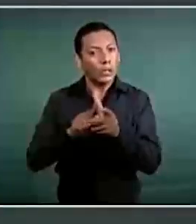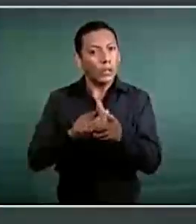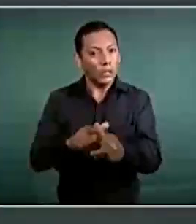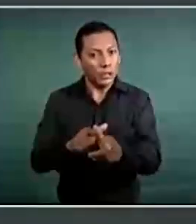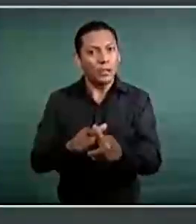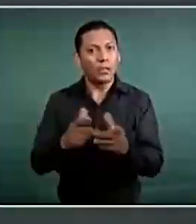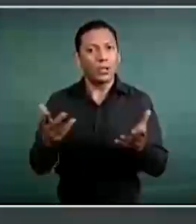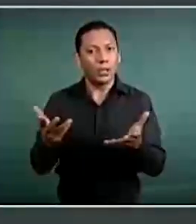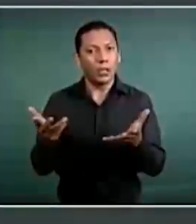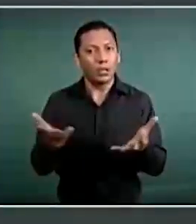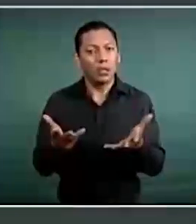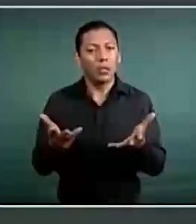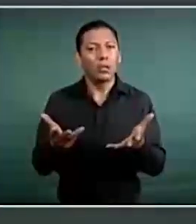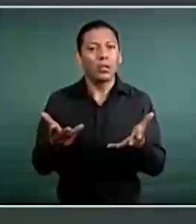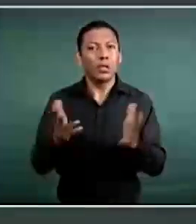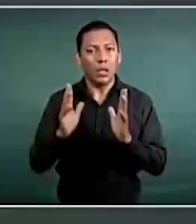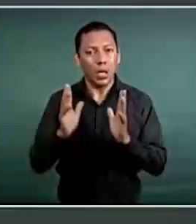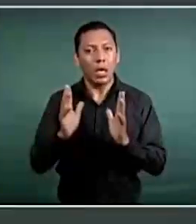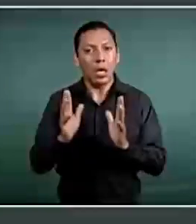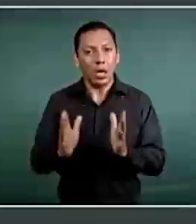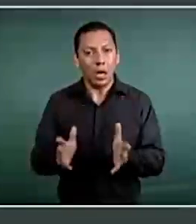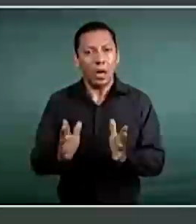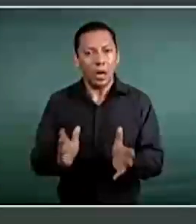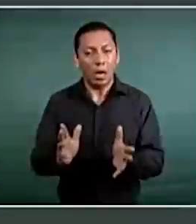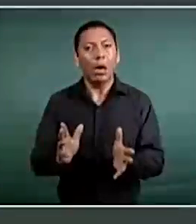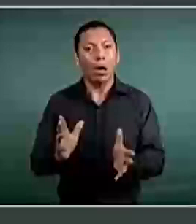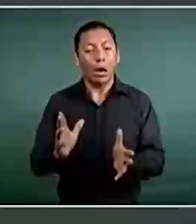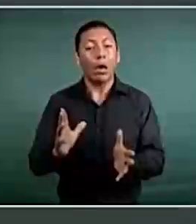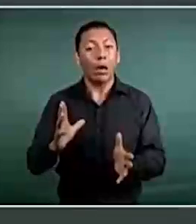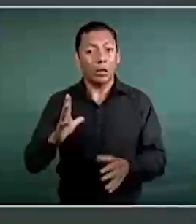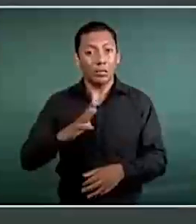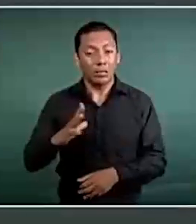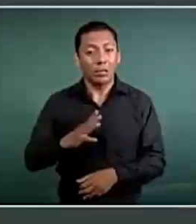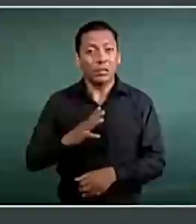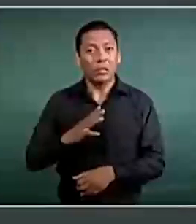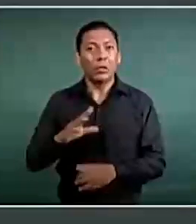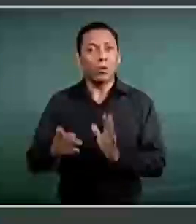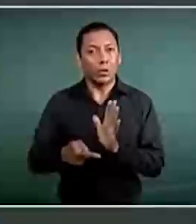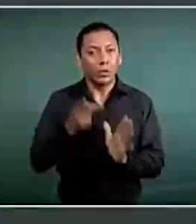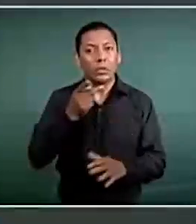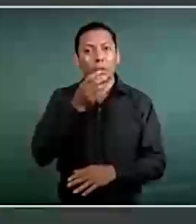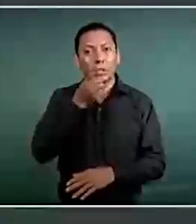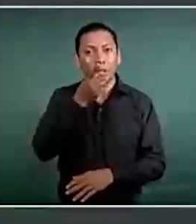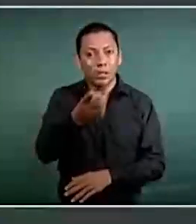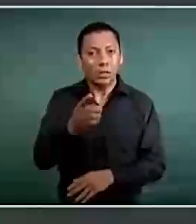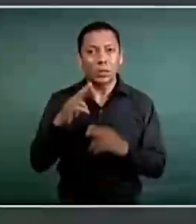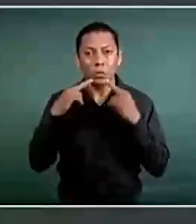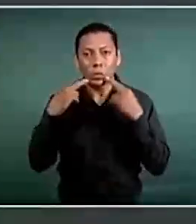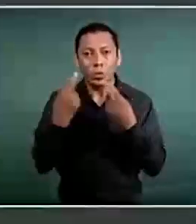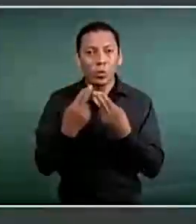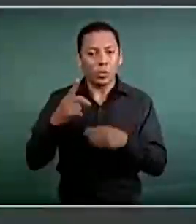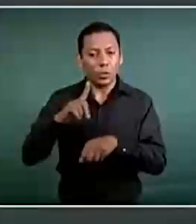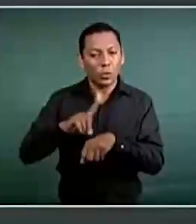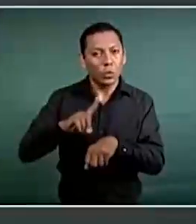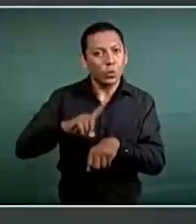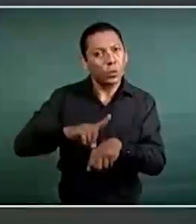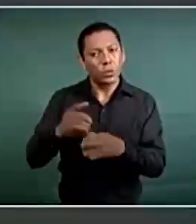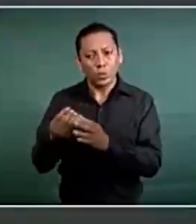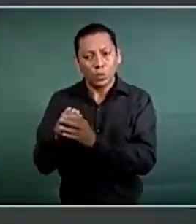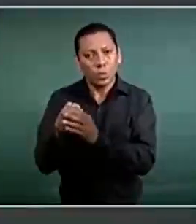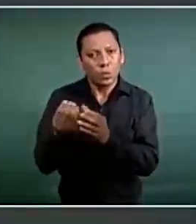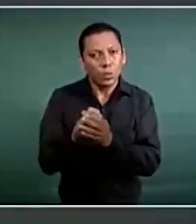ya se celebran, repito, estas reuniones diarias en los estados.